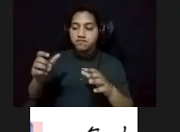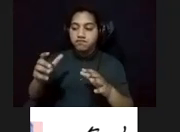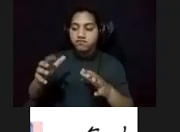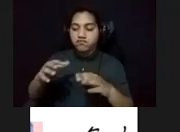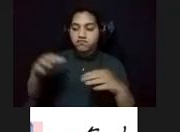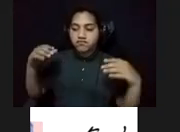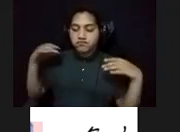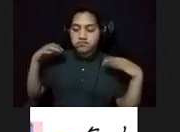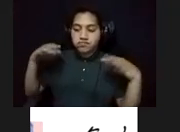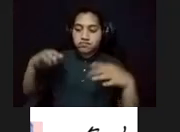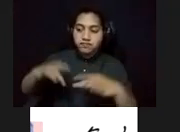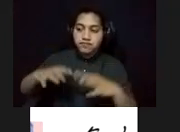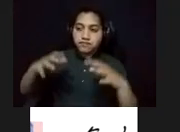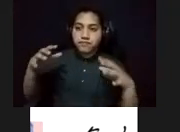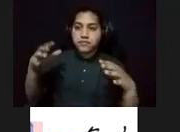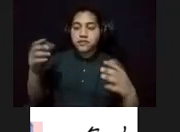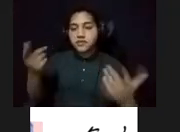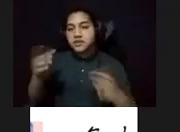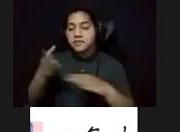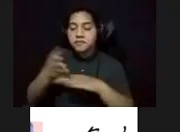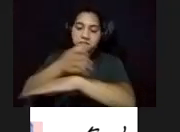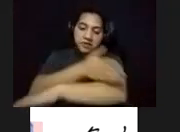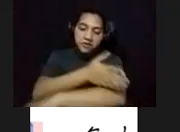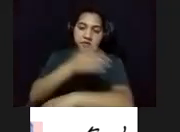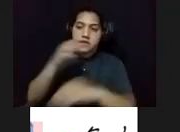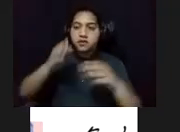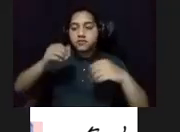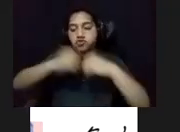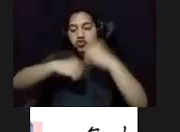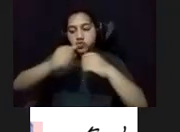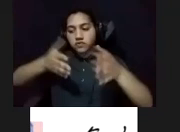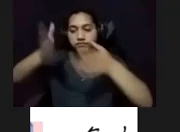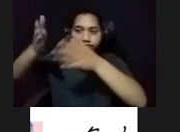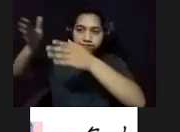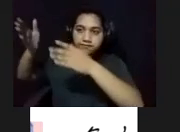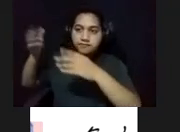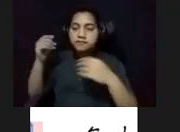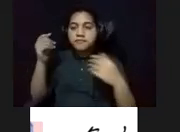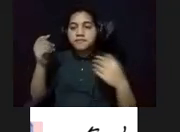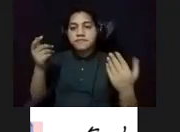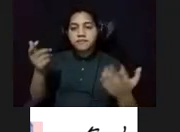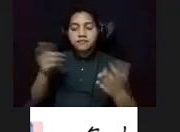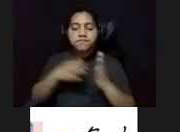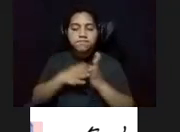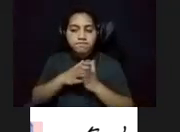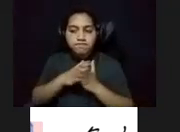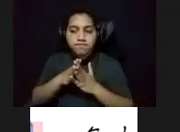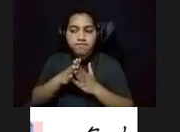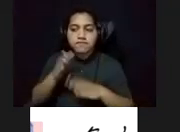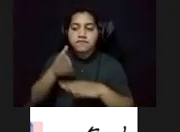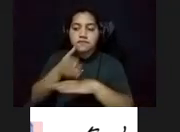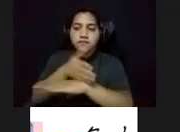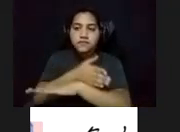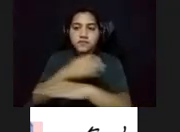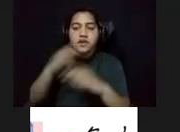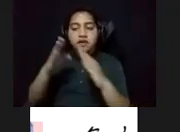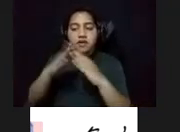edificaciones. En este contexto, se pone interés en el proceso de renovación de muchas de las casas del viejo